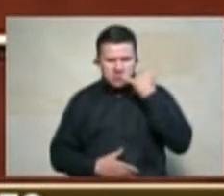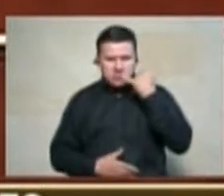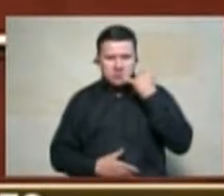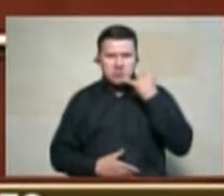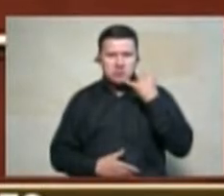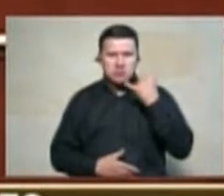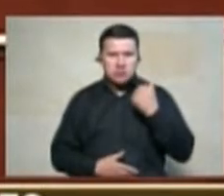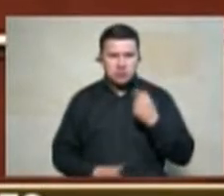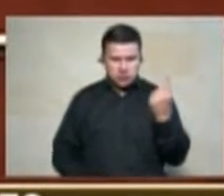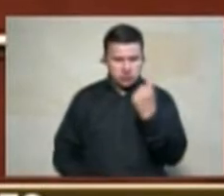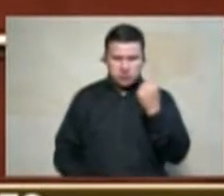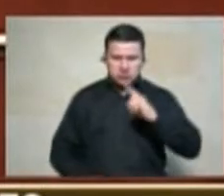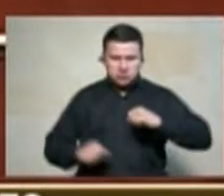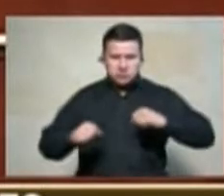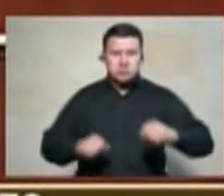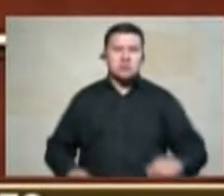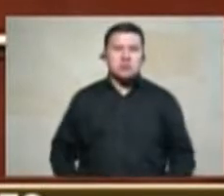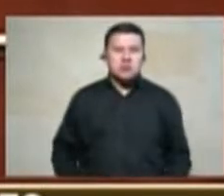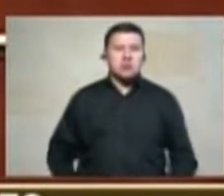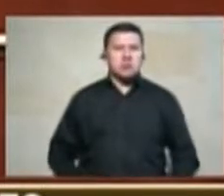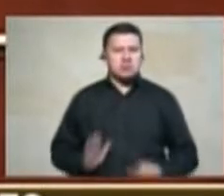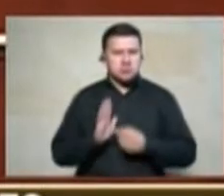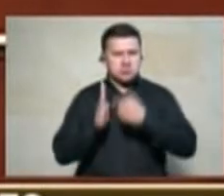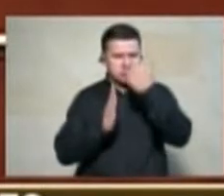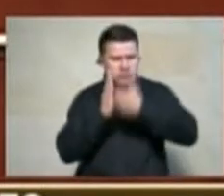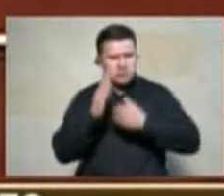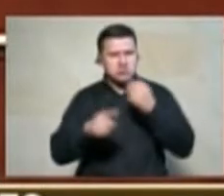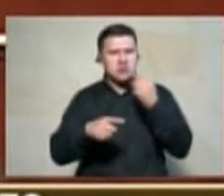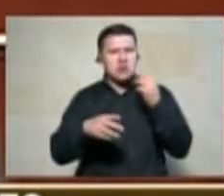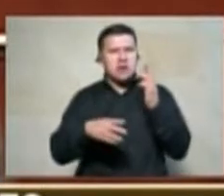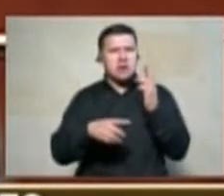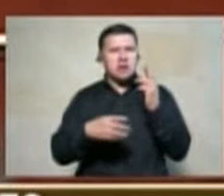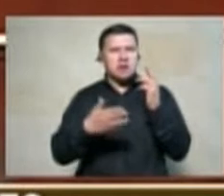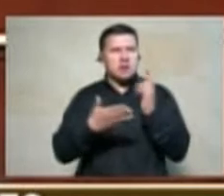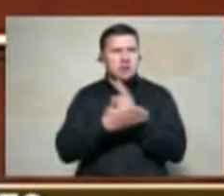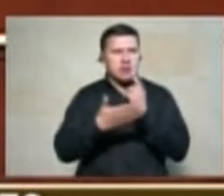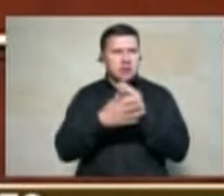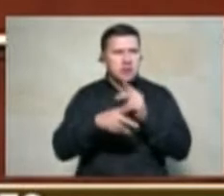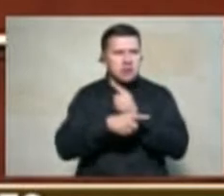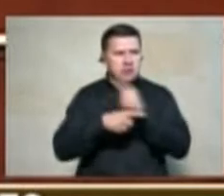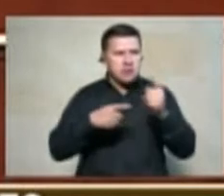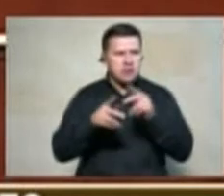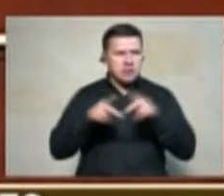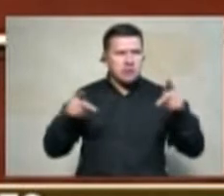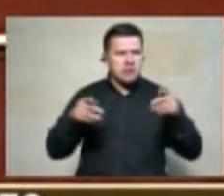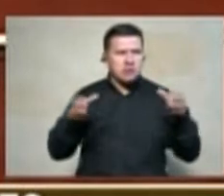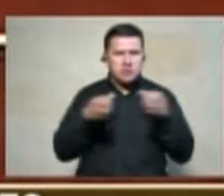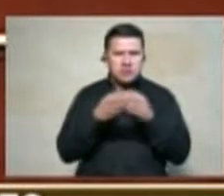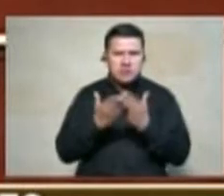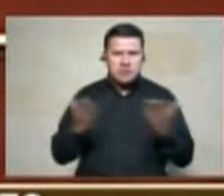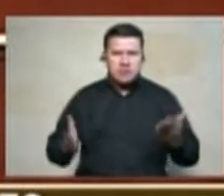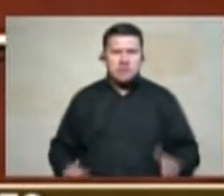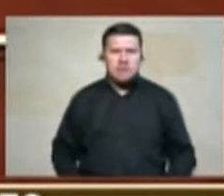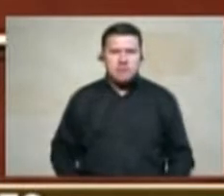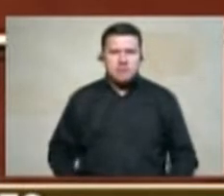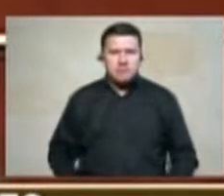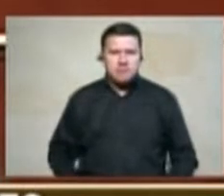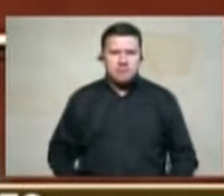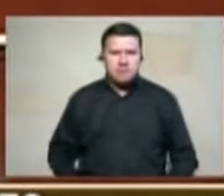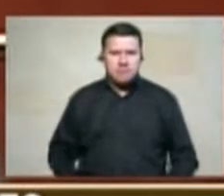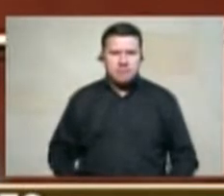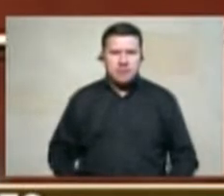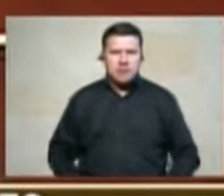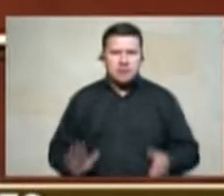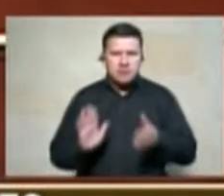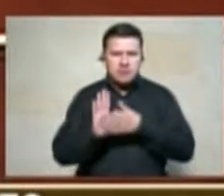no estaba actuando sola mi caso ha salido documentado en la revista Semana Vicky Dávila lo documentó como magistrados cómplices